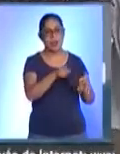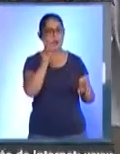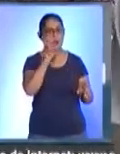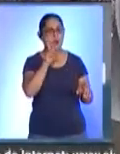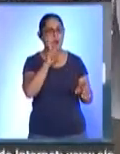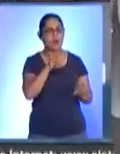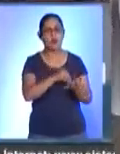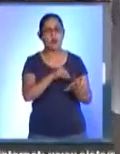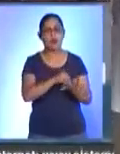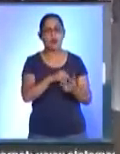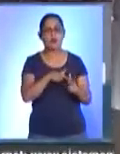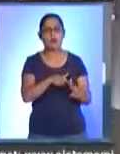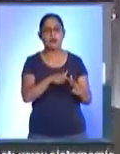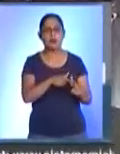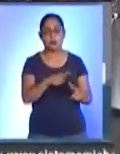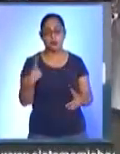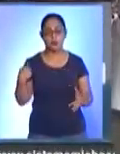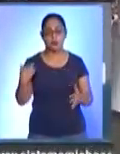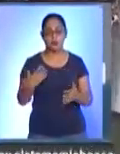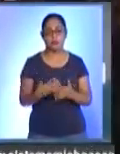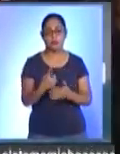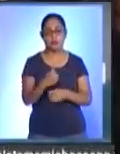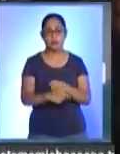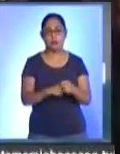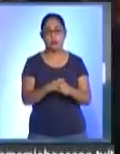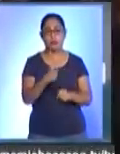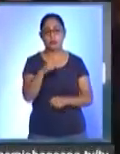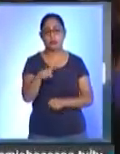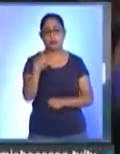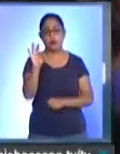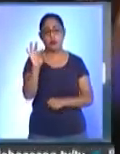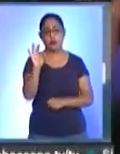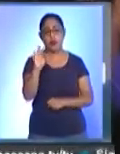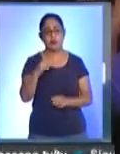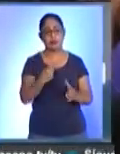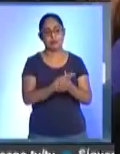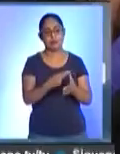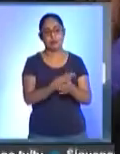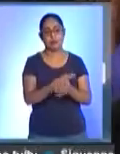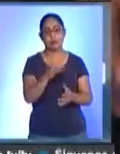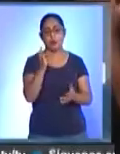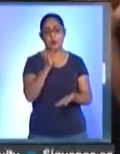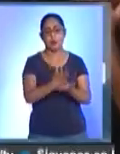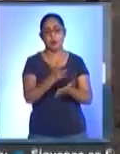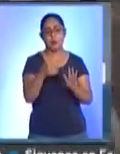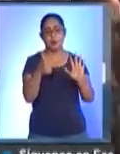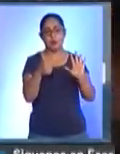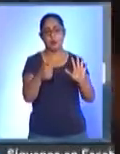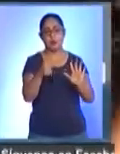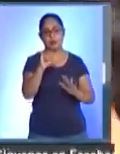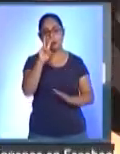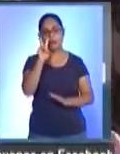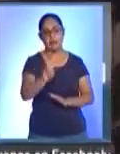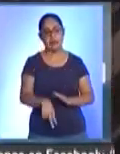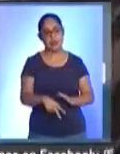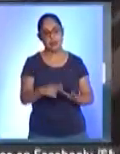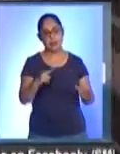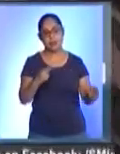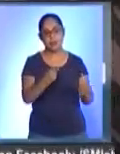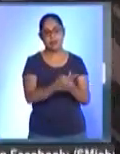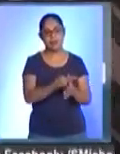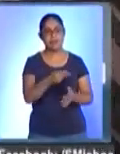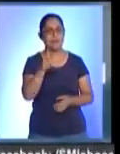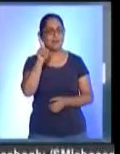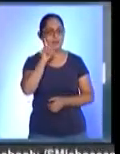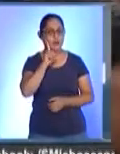lo que va del año en el Estado. De los 140 asesinatos de mujeres, solamente seis se han tipificado como feminicidios. Así lo informó la